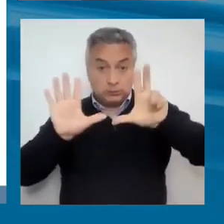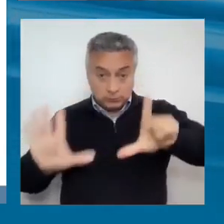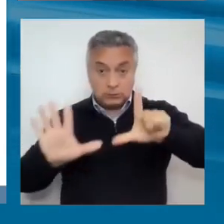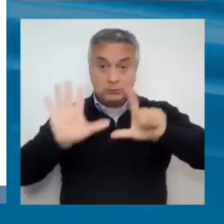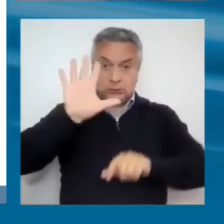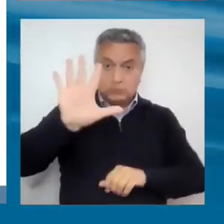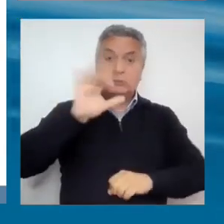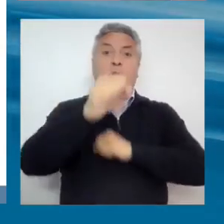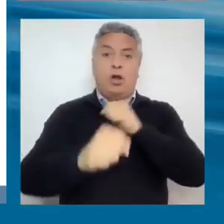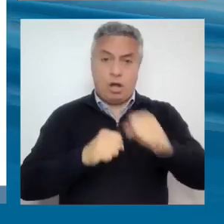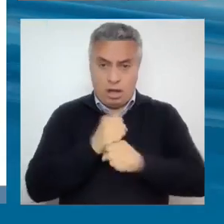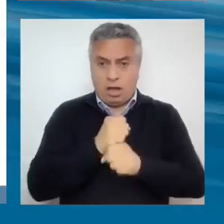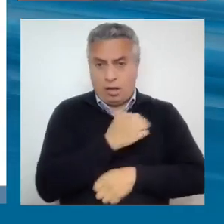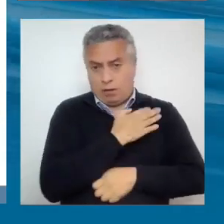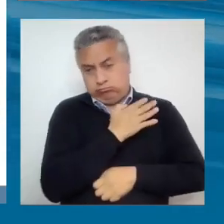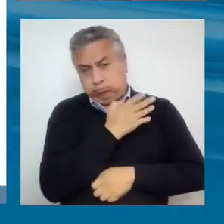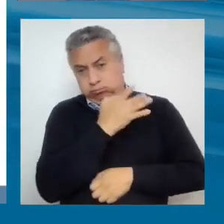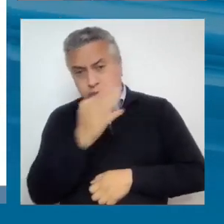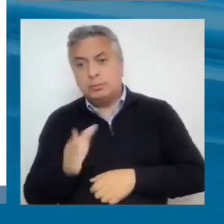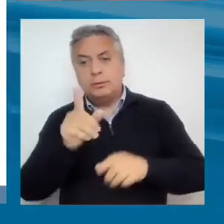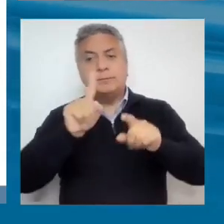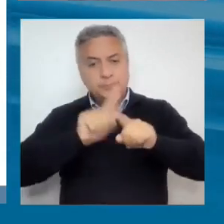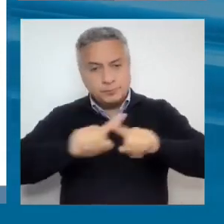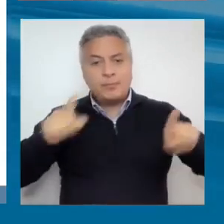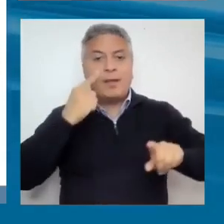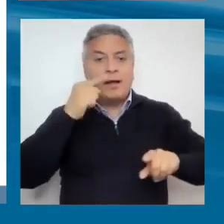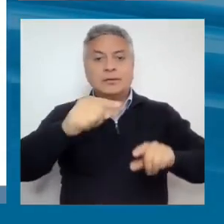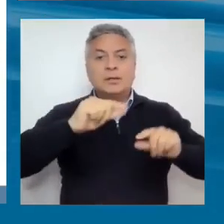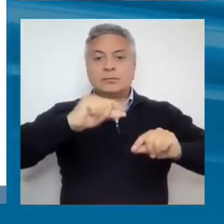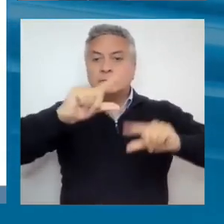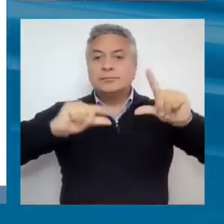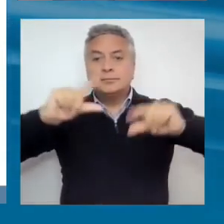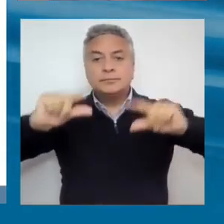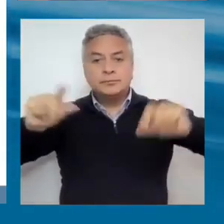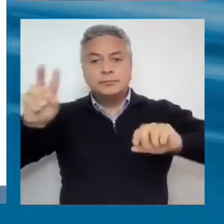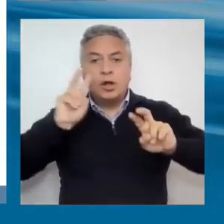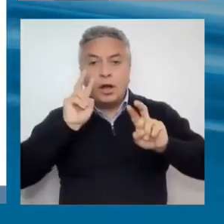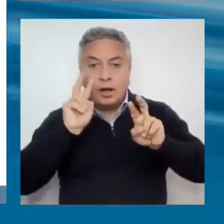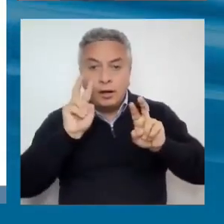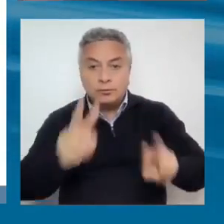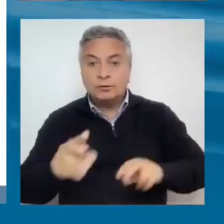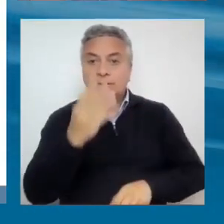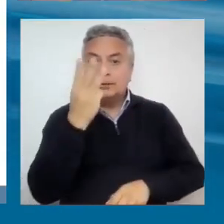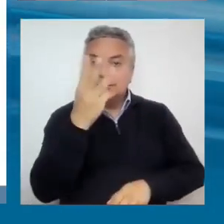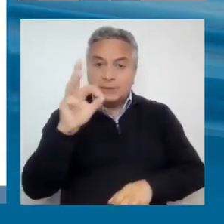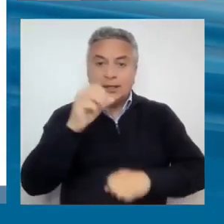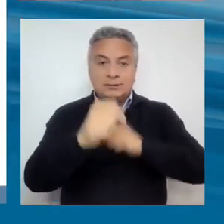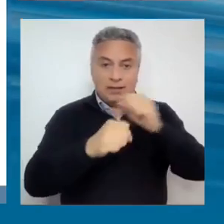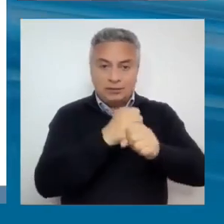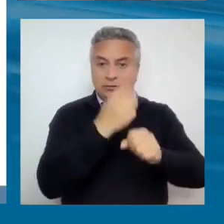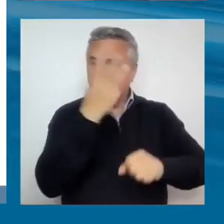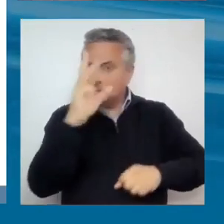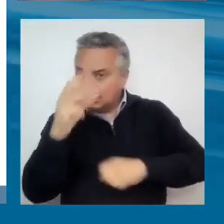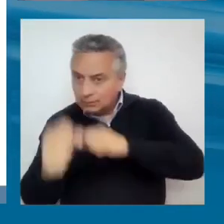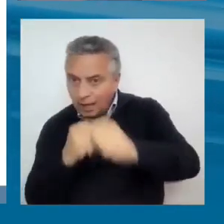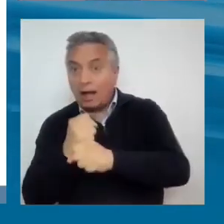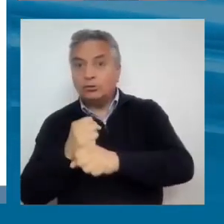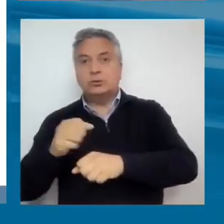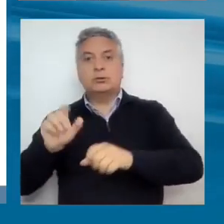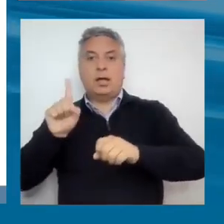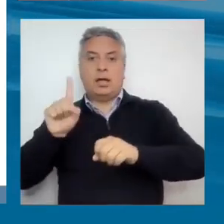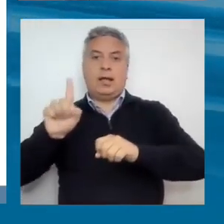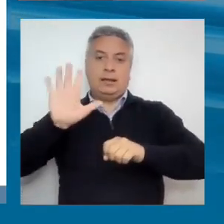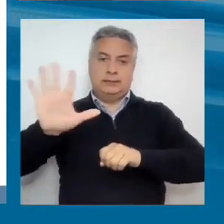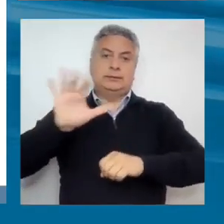un poquito otra metodología, que es la tasa de crecimiento tendencial, 30 años, 30 años, 15 años. Primeros 30 años, 5